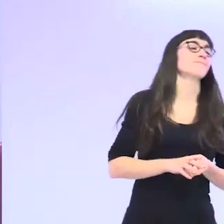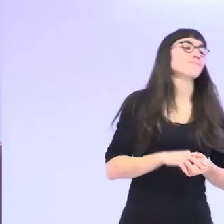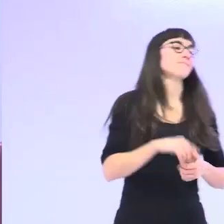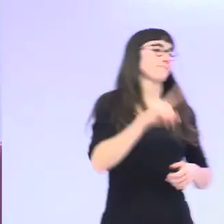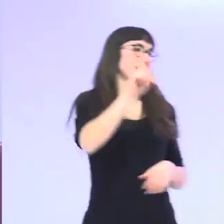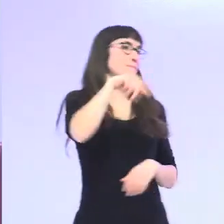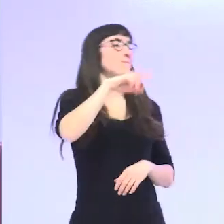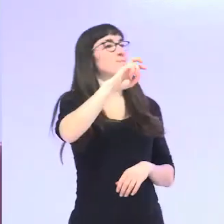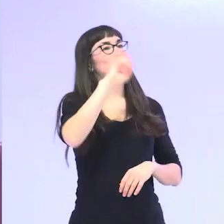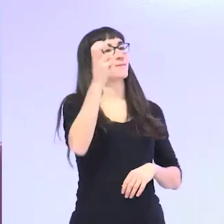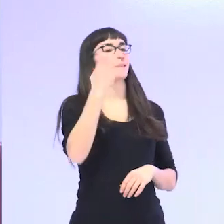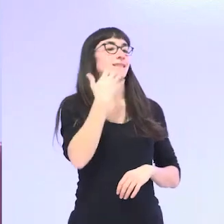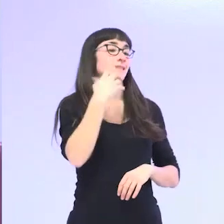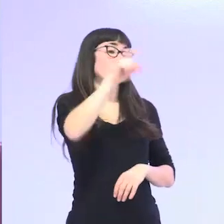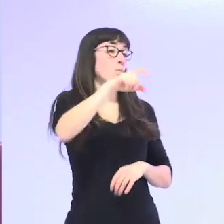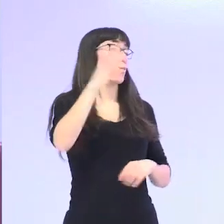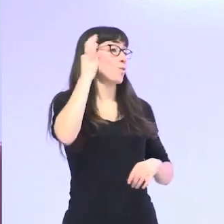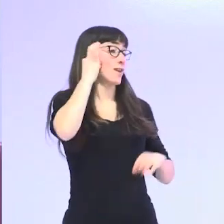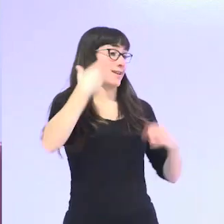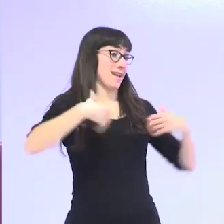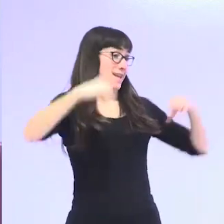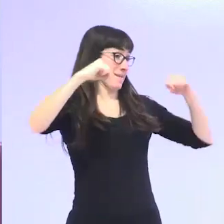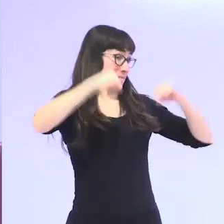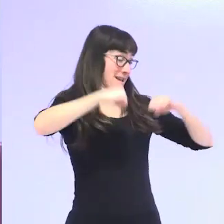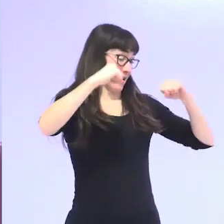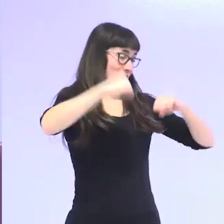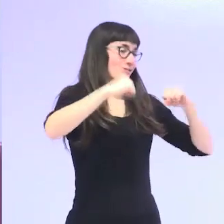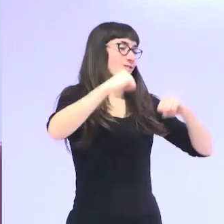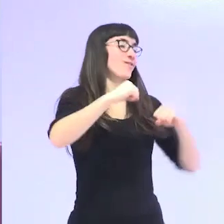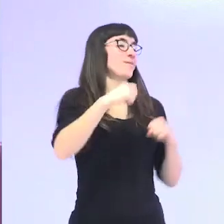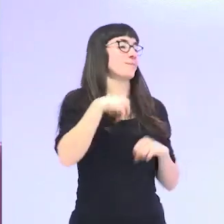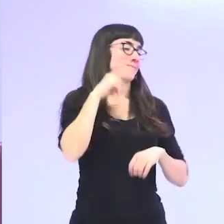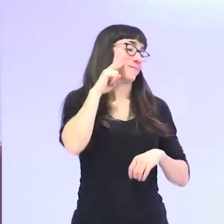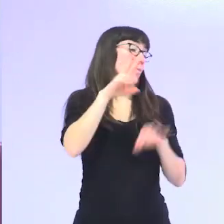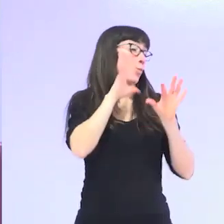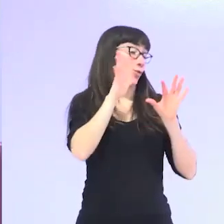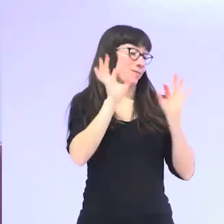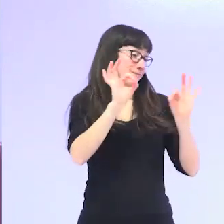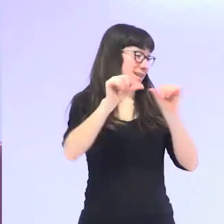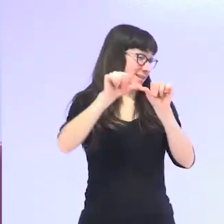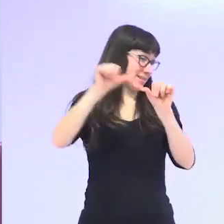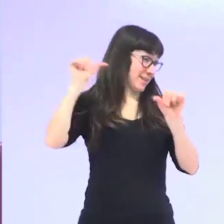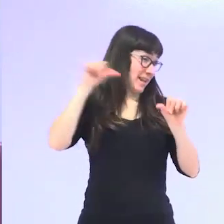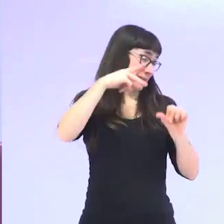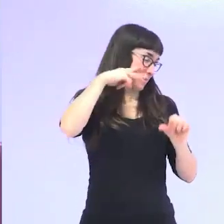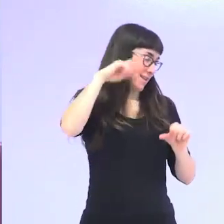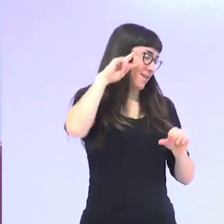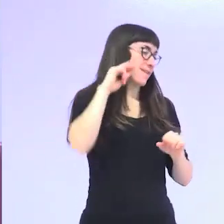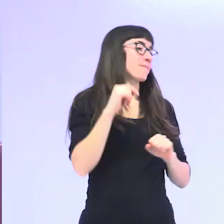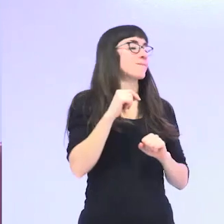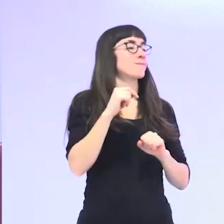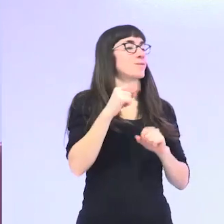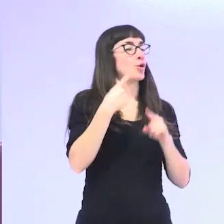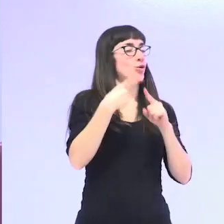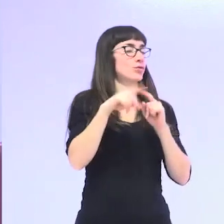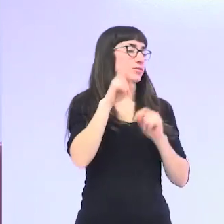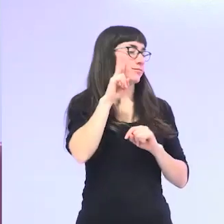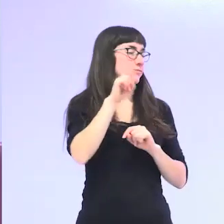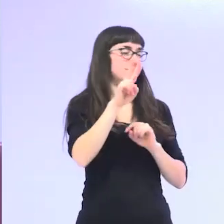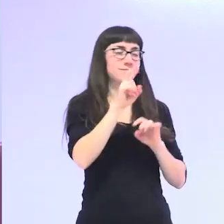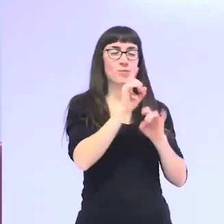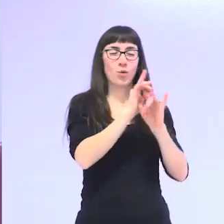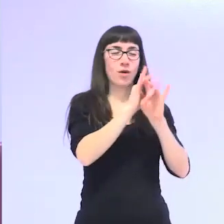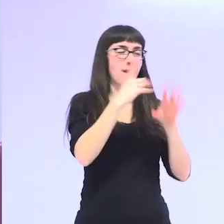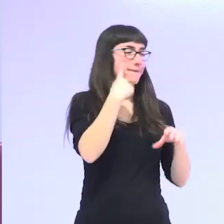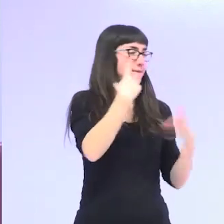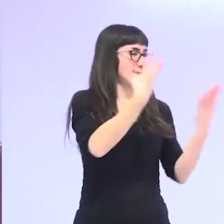cuando ya se conviertan en mujeres mayores precisamente por los cursos vitales que han tenido una de las cosas más claras que se